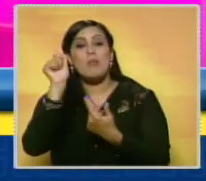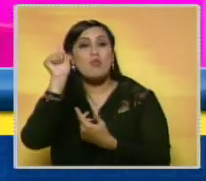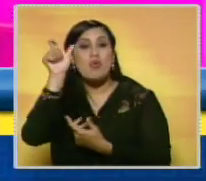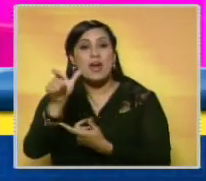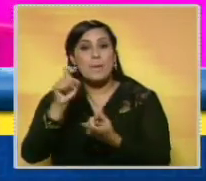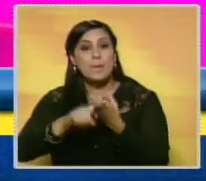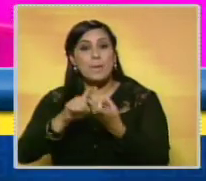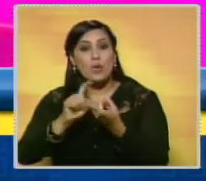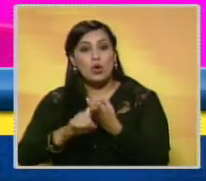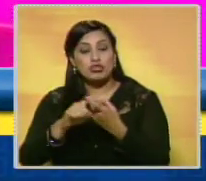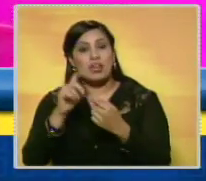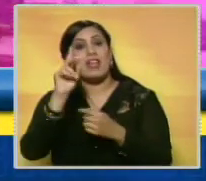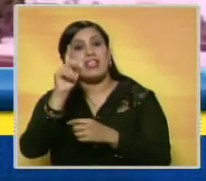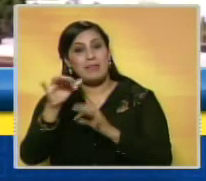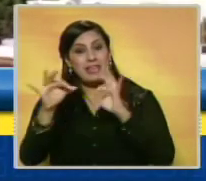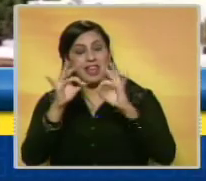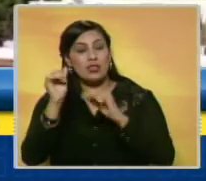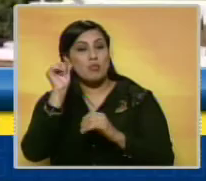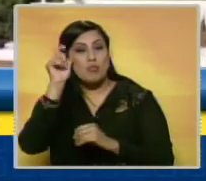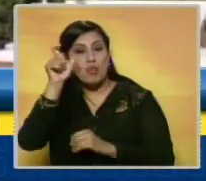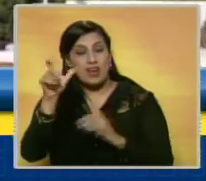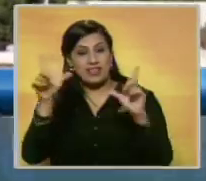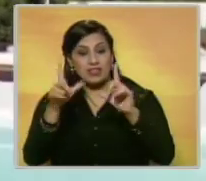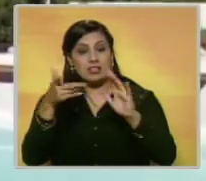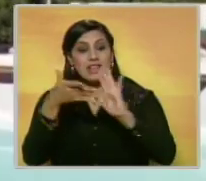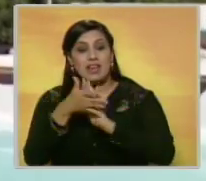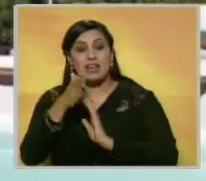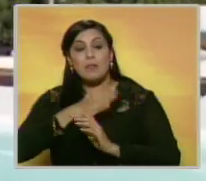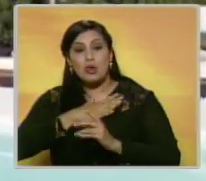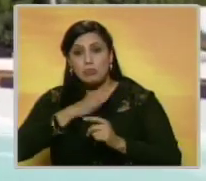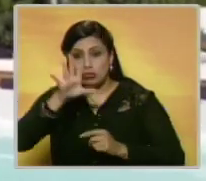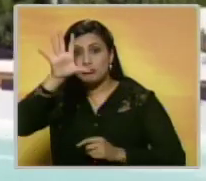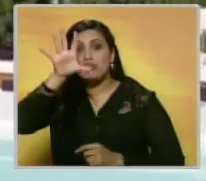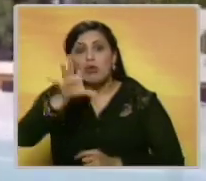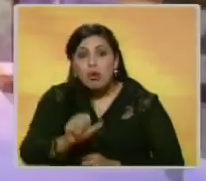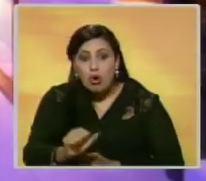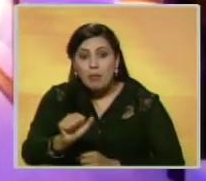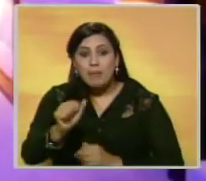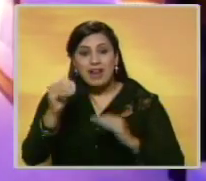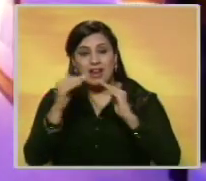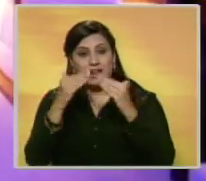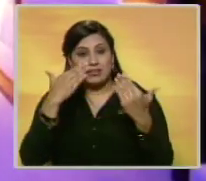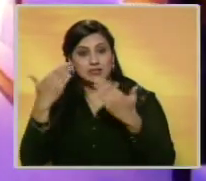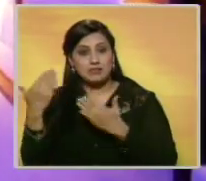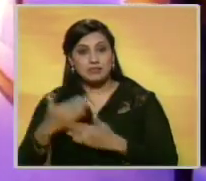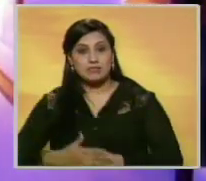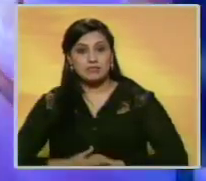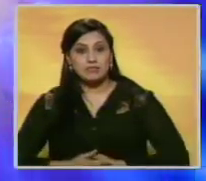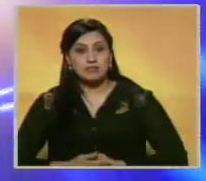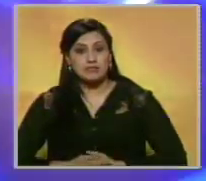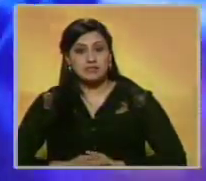Angélica Rivera, una conocida actriz de televisión cuya carrera le permitió comprar este inmueble.